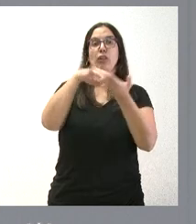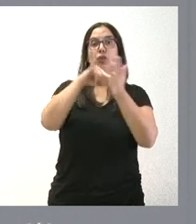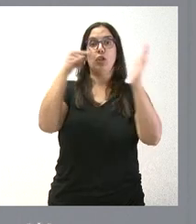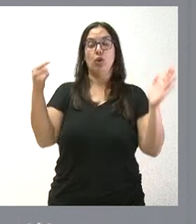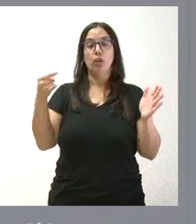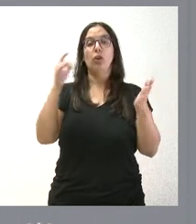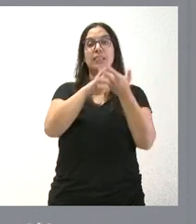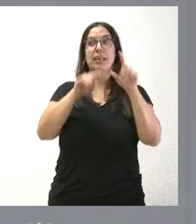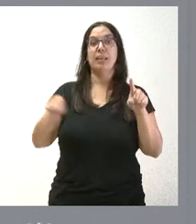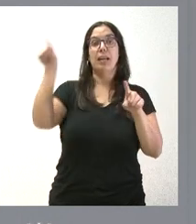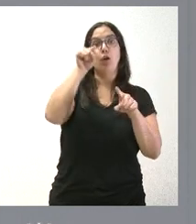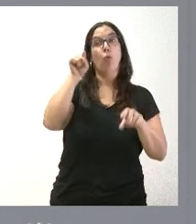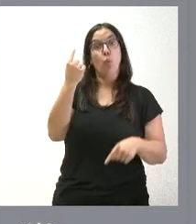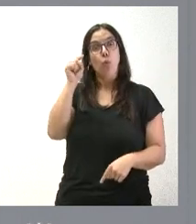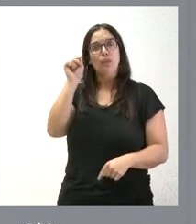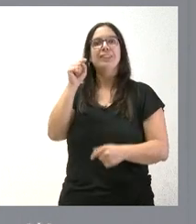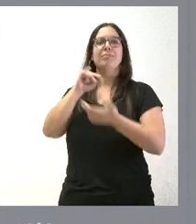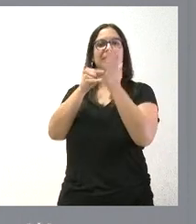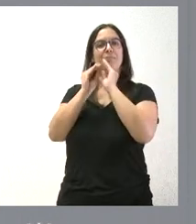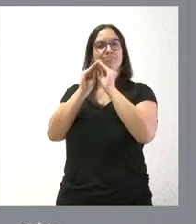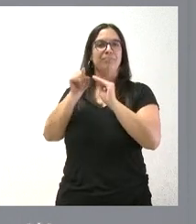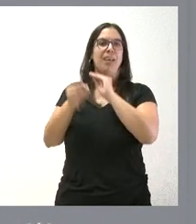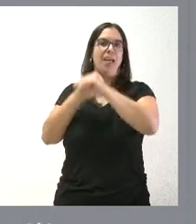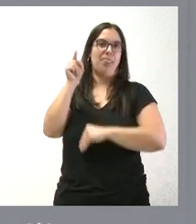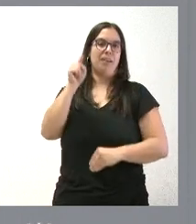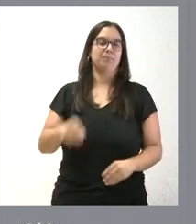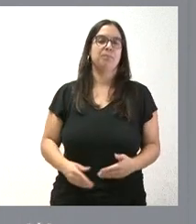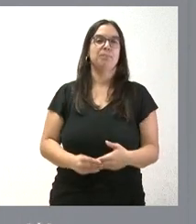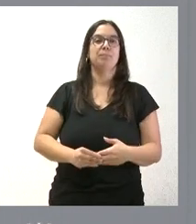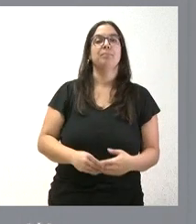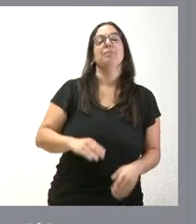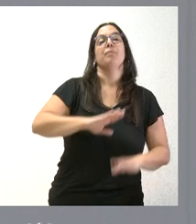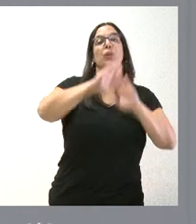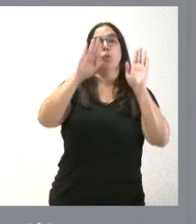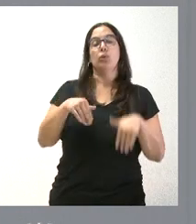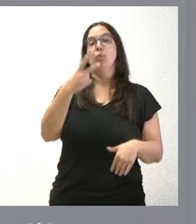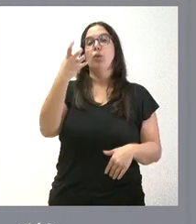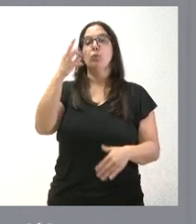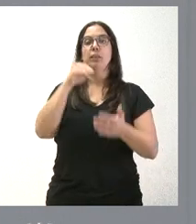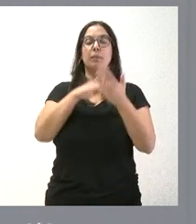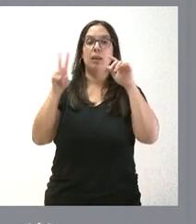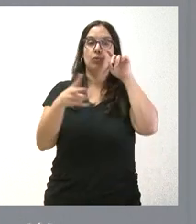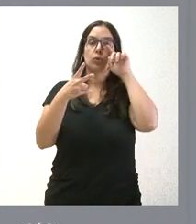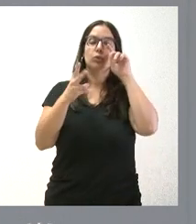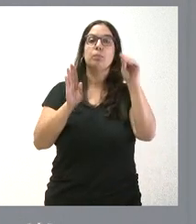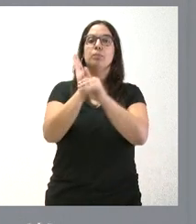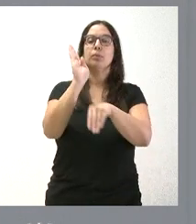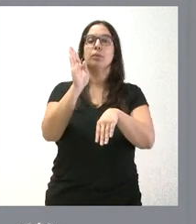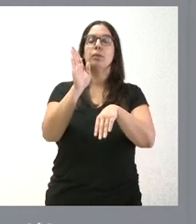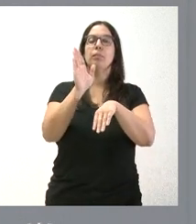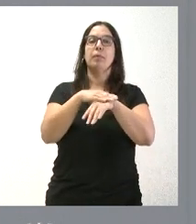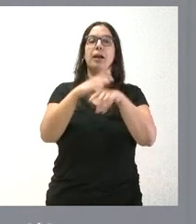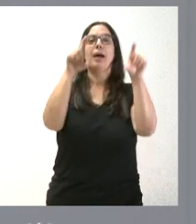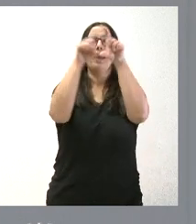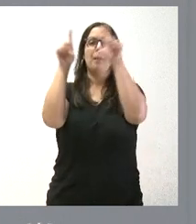Cartif es el que está desarrollando este sistema de innovación. Y, finalmente, 240.000 euros se destinan al clúster